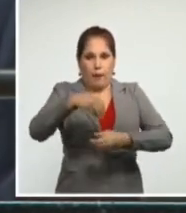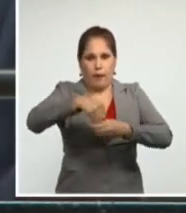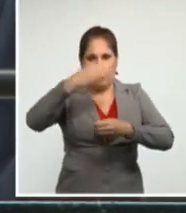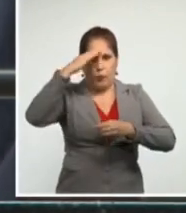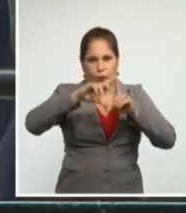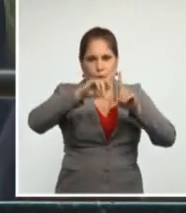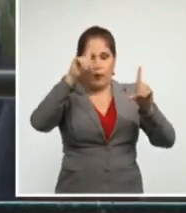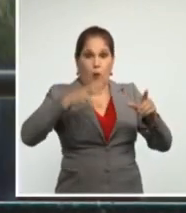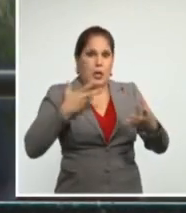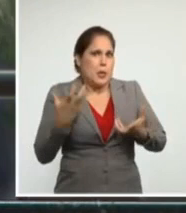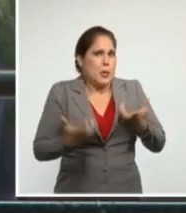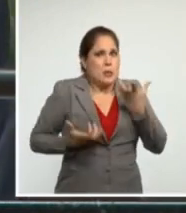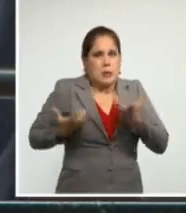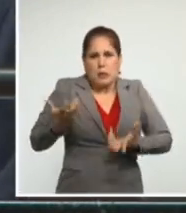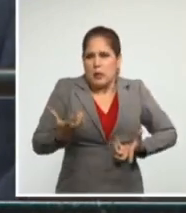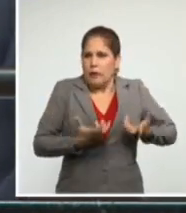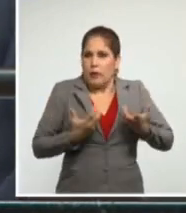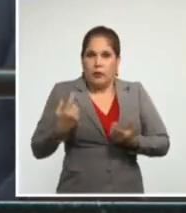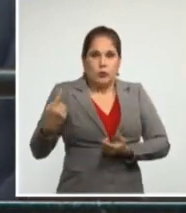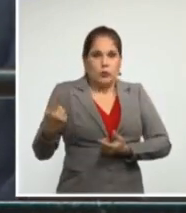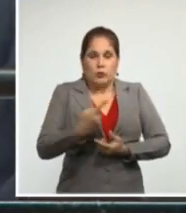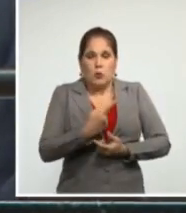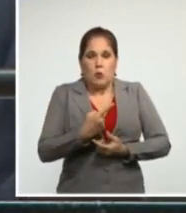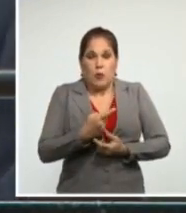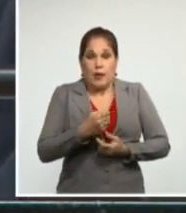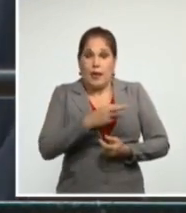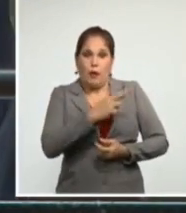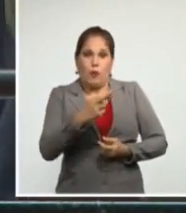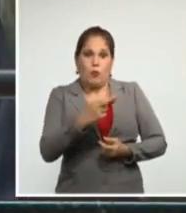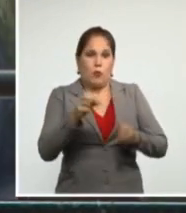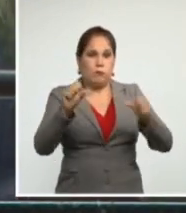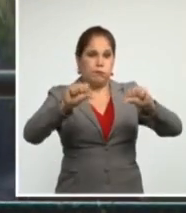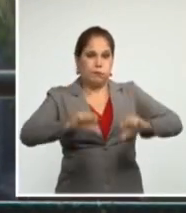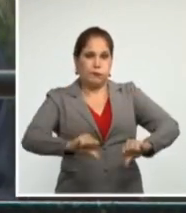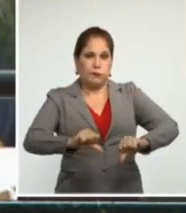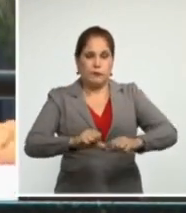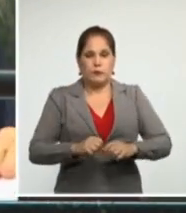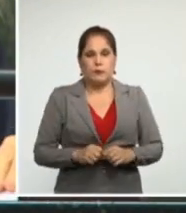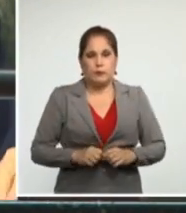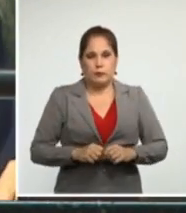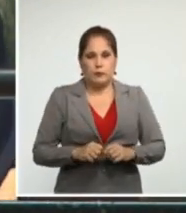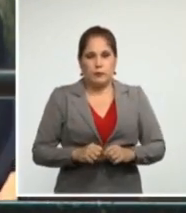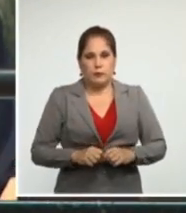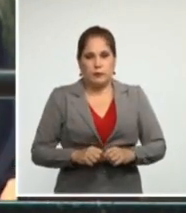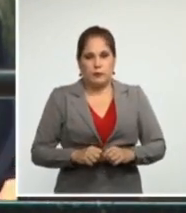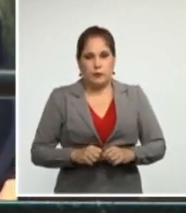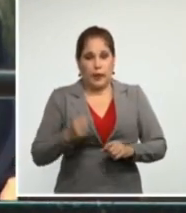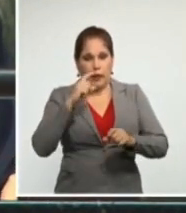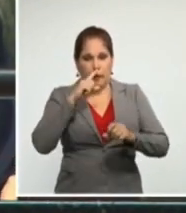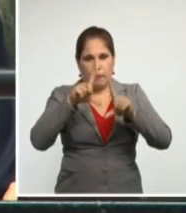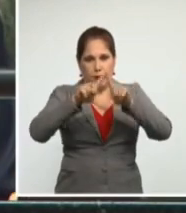desesperación y el derrocamiento del gobierno. Fin de la cita.